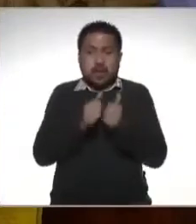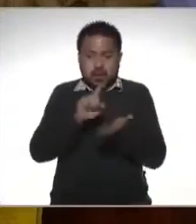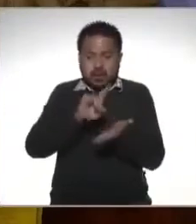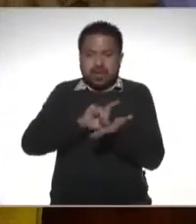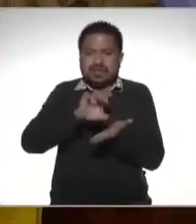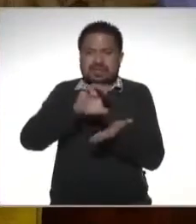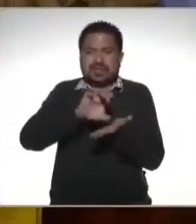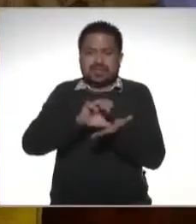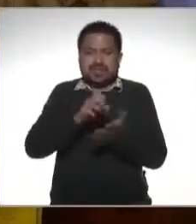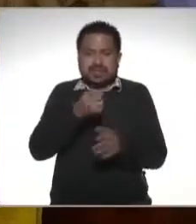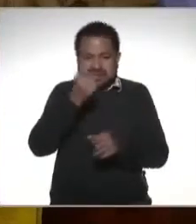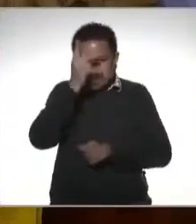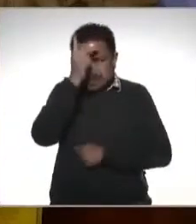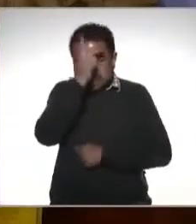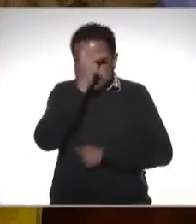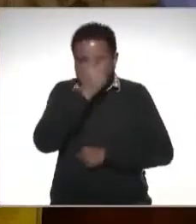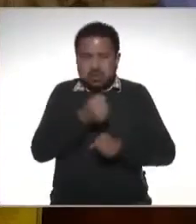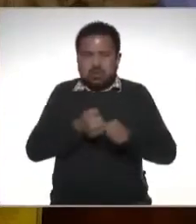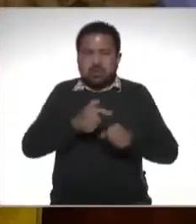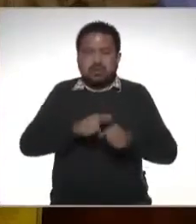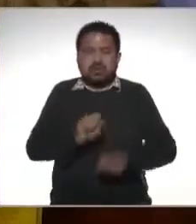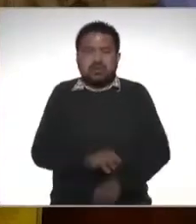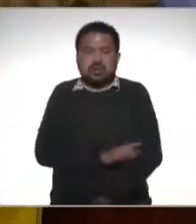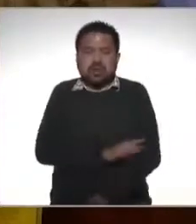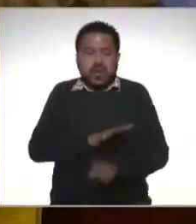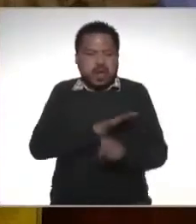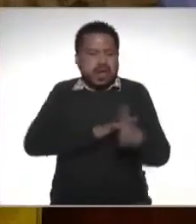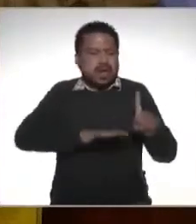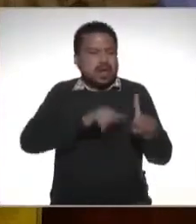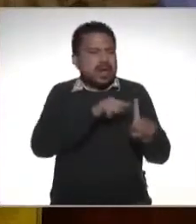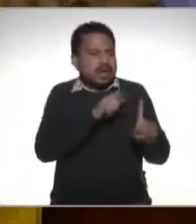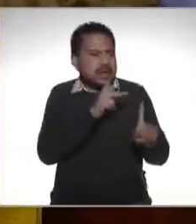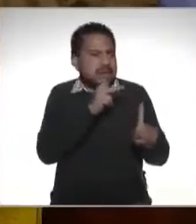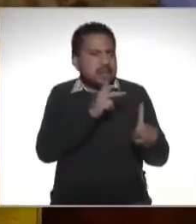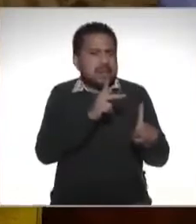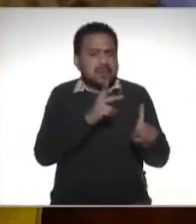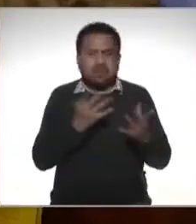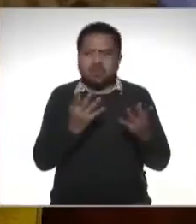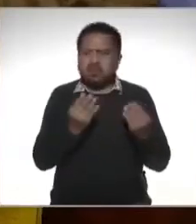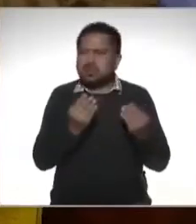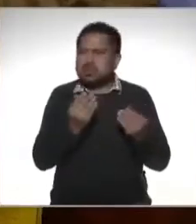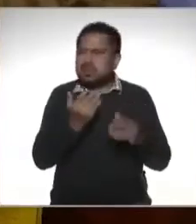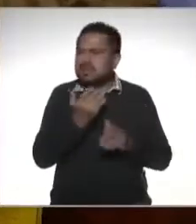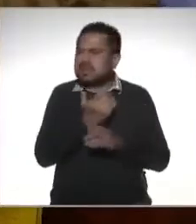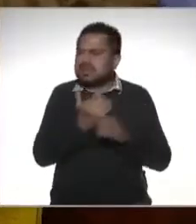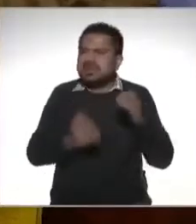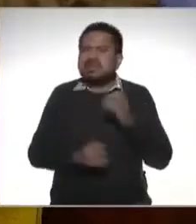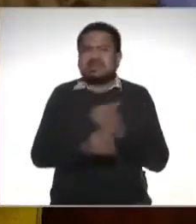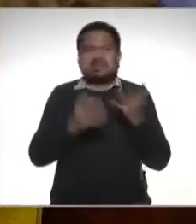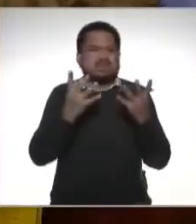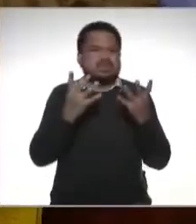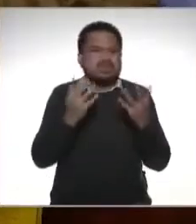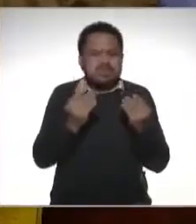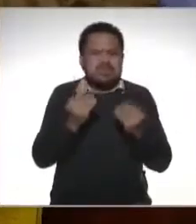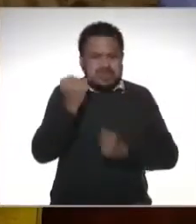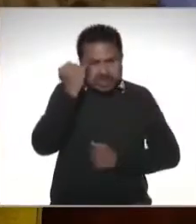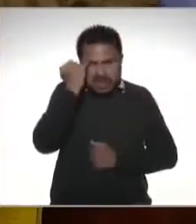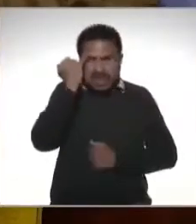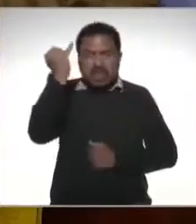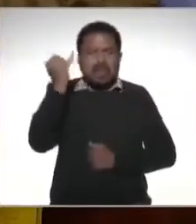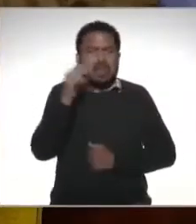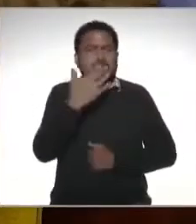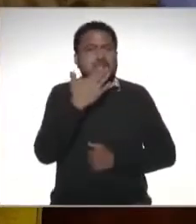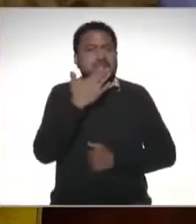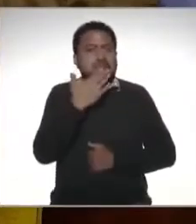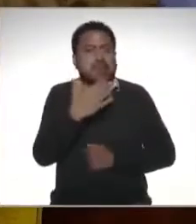psicosocial es muy común que esté rodeada esas palabras de muchos estigmas de muchas ideas que no